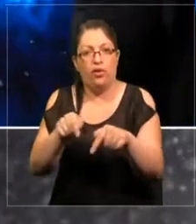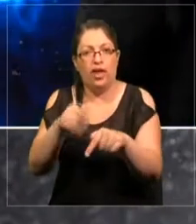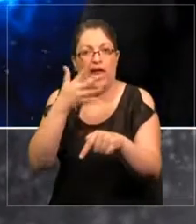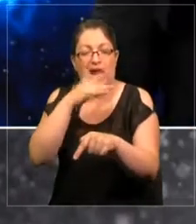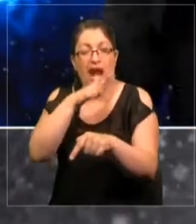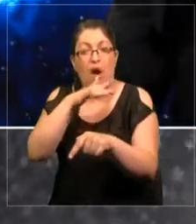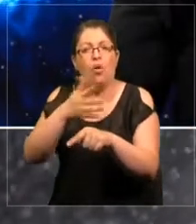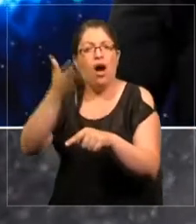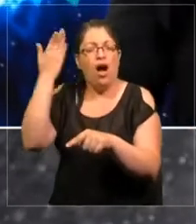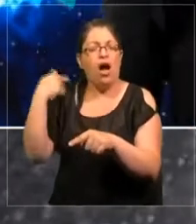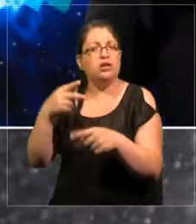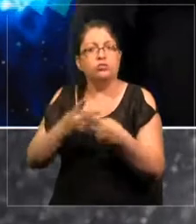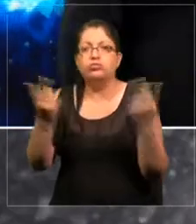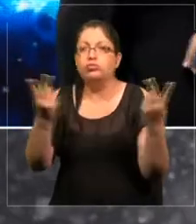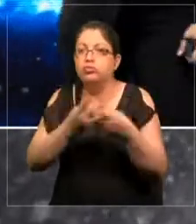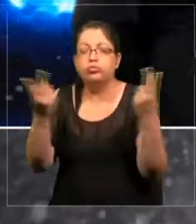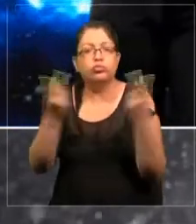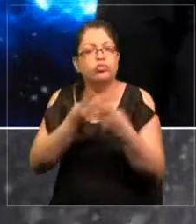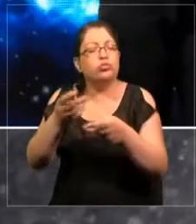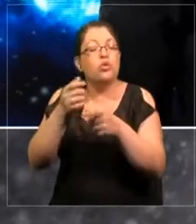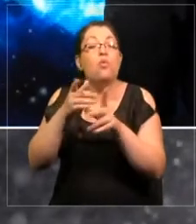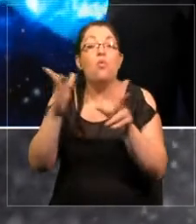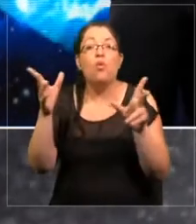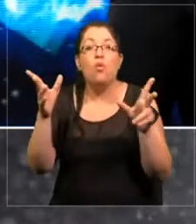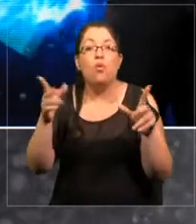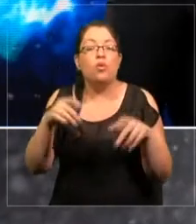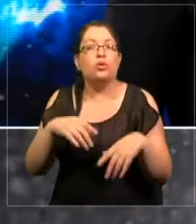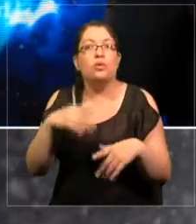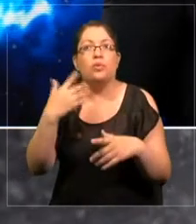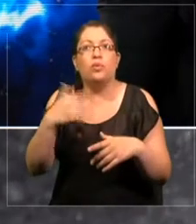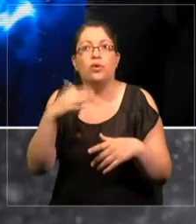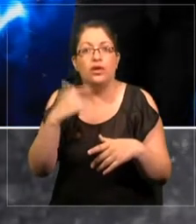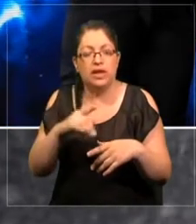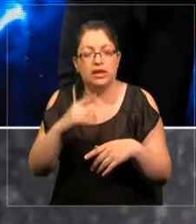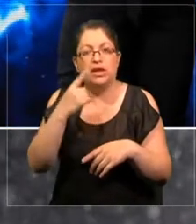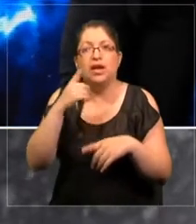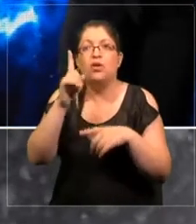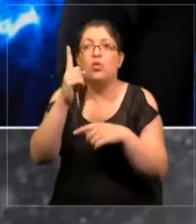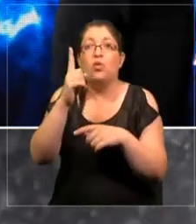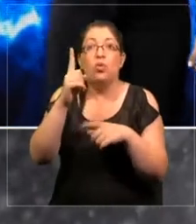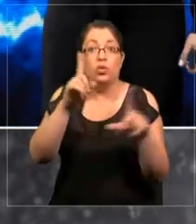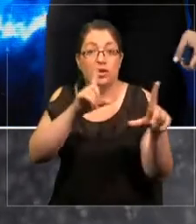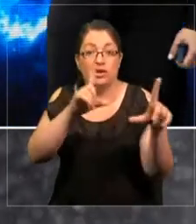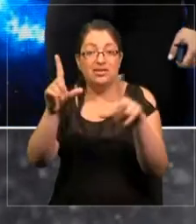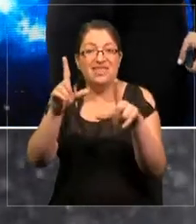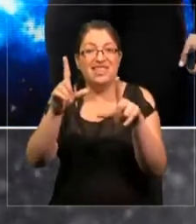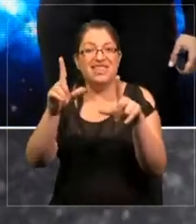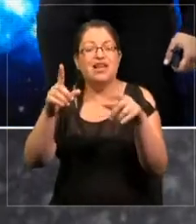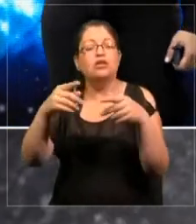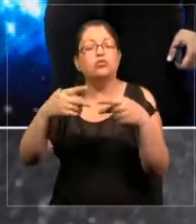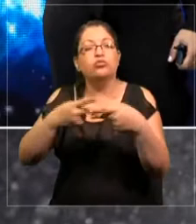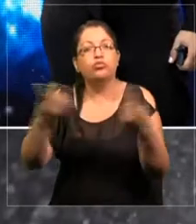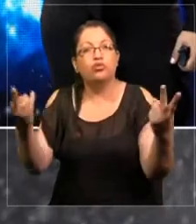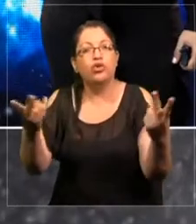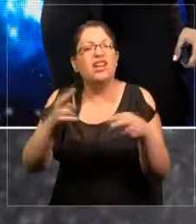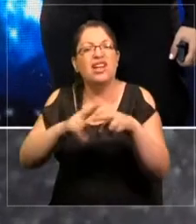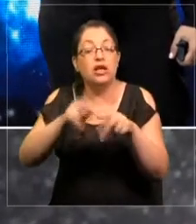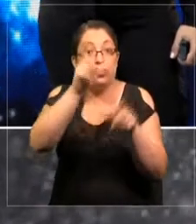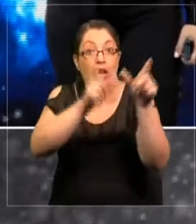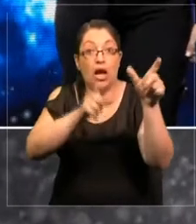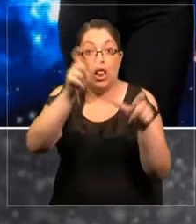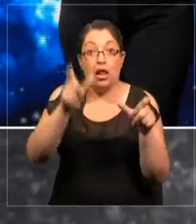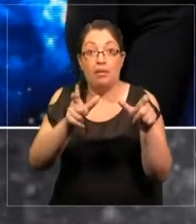campañas muy fuertes en Israel. De manera sorprendente, solo en una campaña hizo que las personas bajaran al 10%,